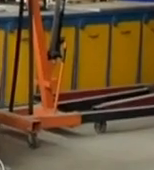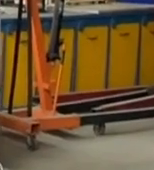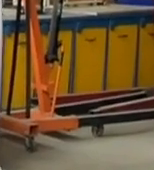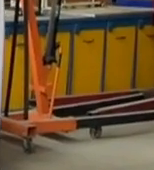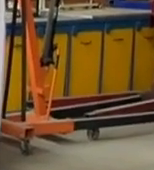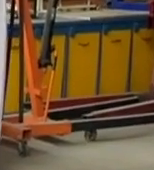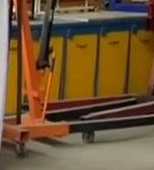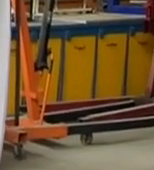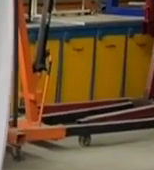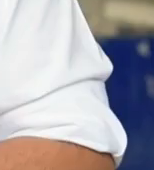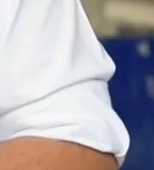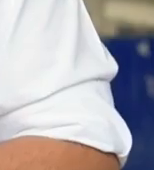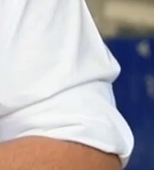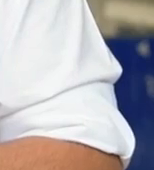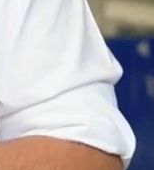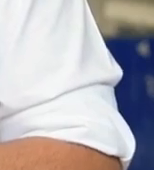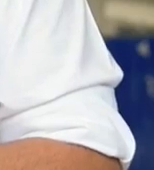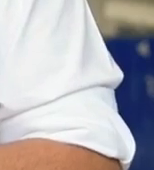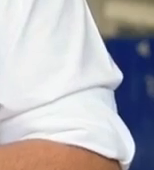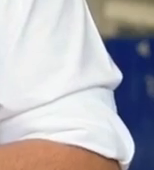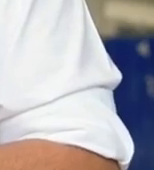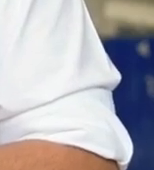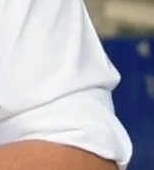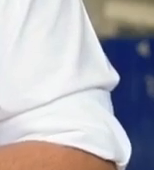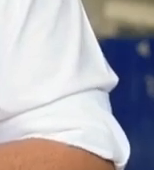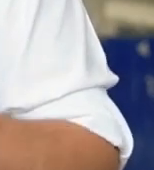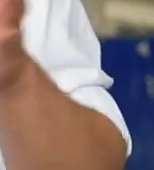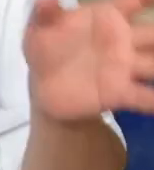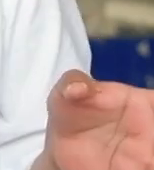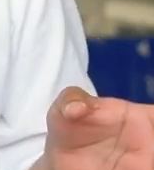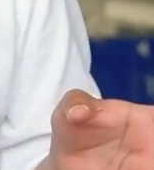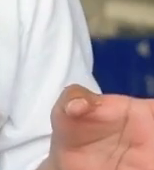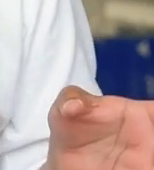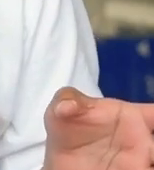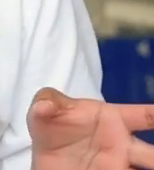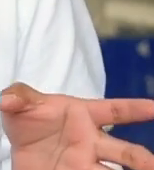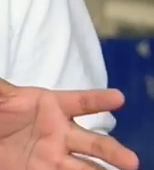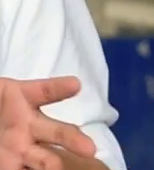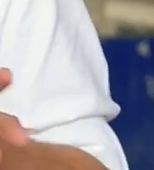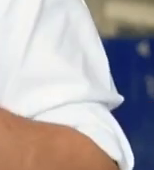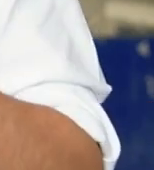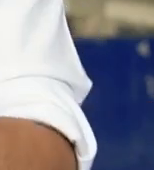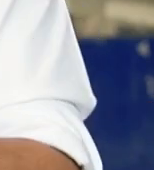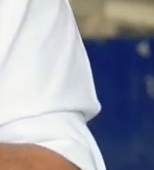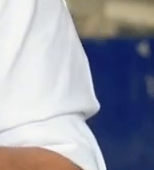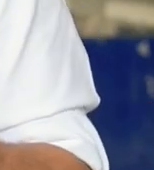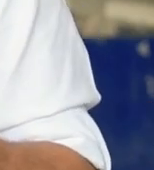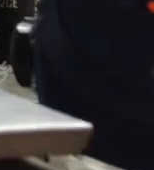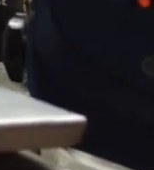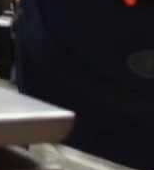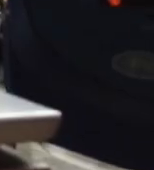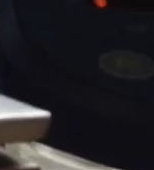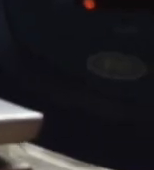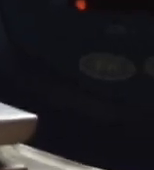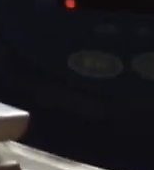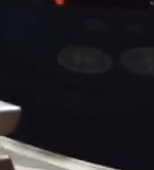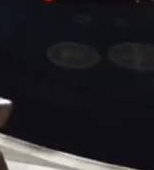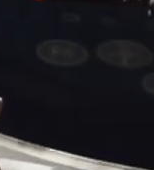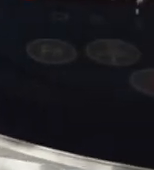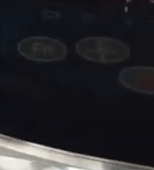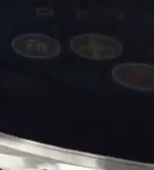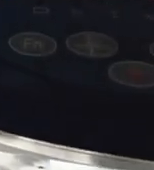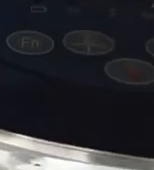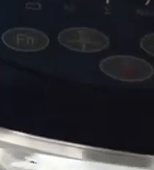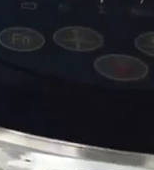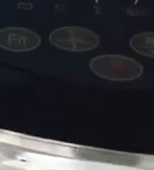esfuerzo multidisciplinario. No es un proyecto que solo tenga que ver con ingeniería civil o solo tenga que ver con biología, química, etc. Será conformar un